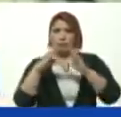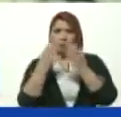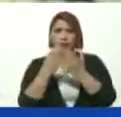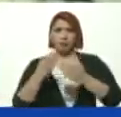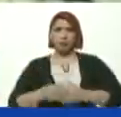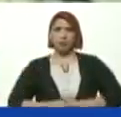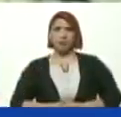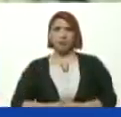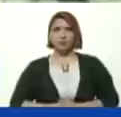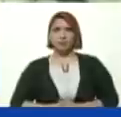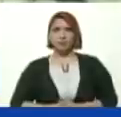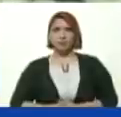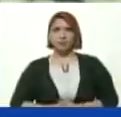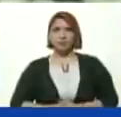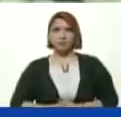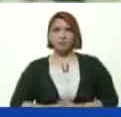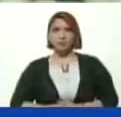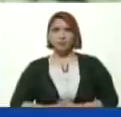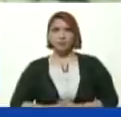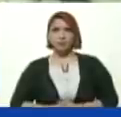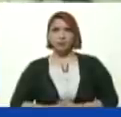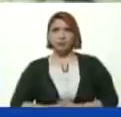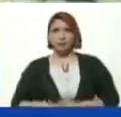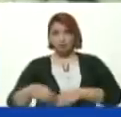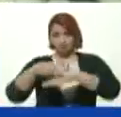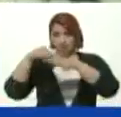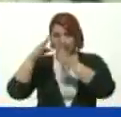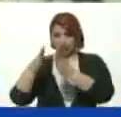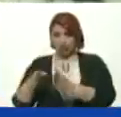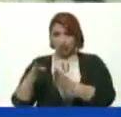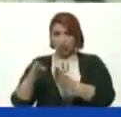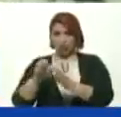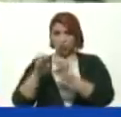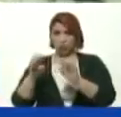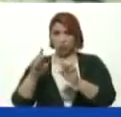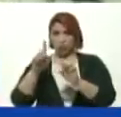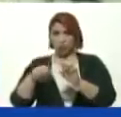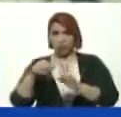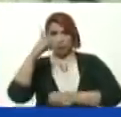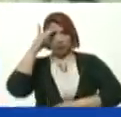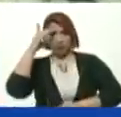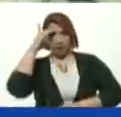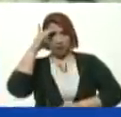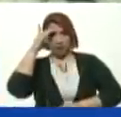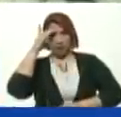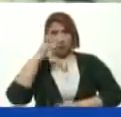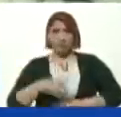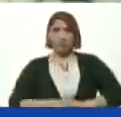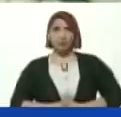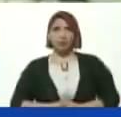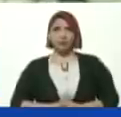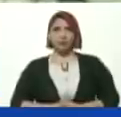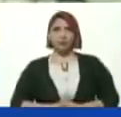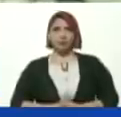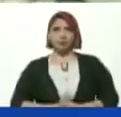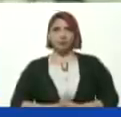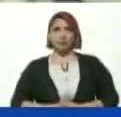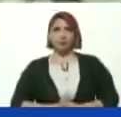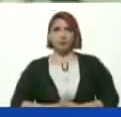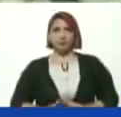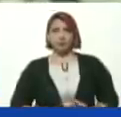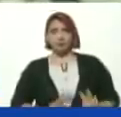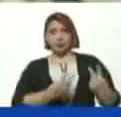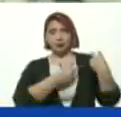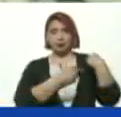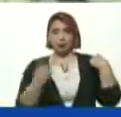Y bueno Yelitze Delci Ministra Vicepresidenta Se encargan